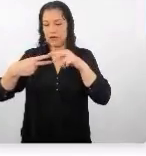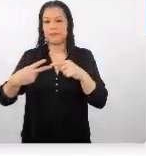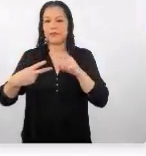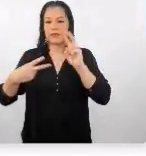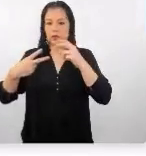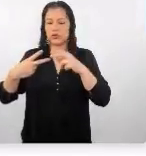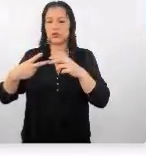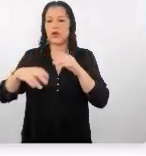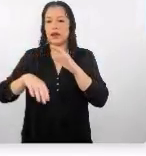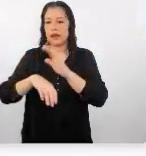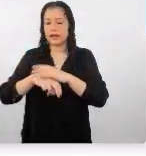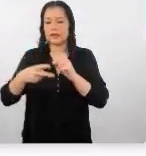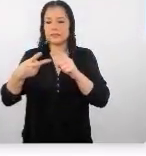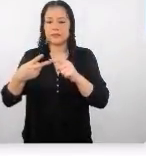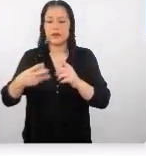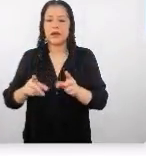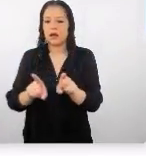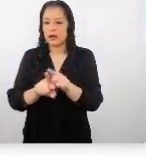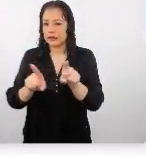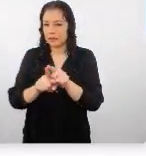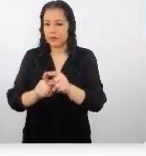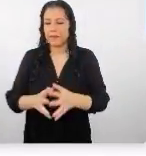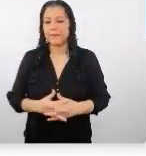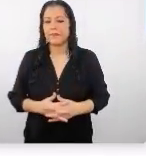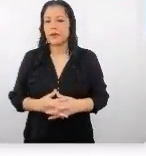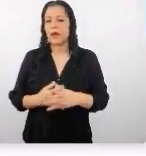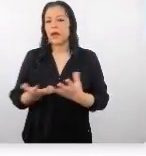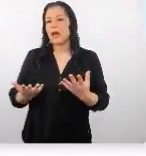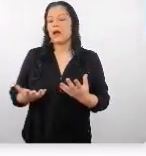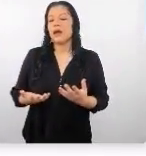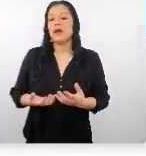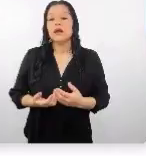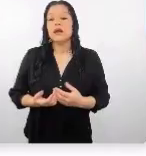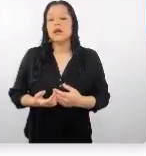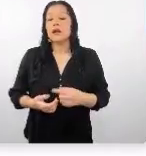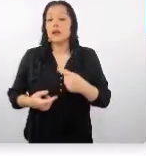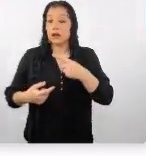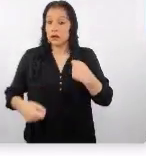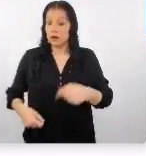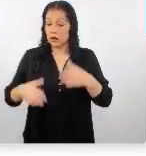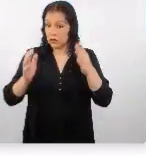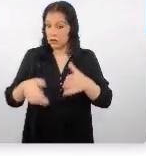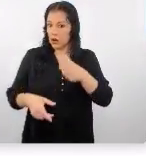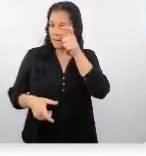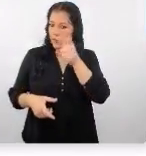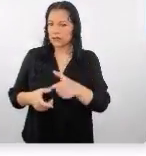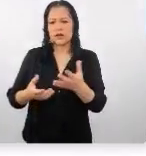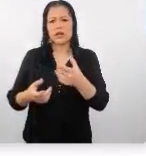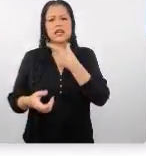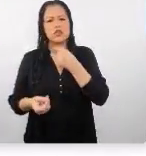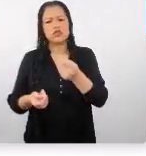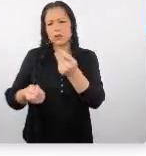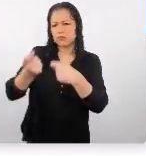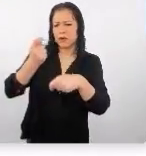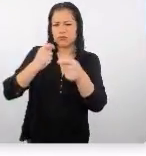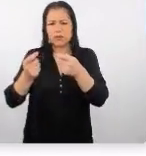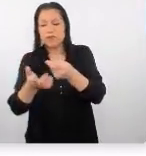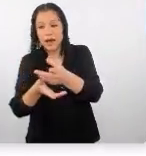ahora también los negocios los chinos son personas muy negociadores ¿no?